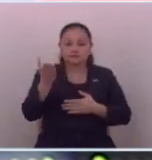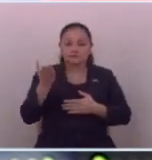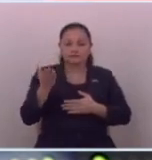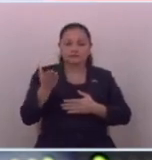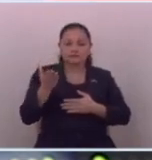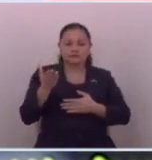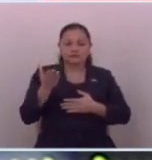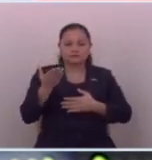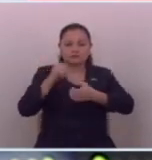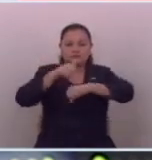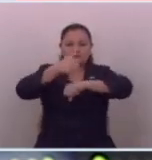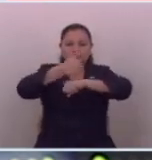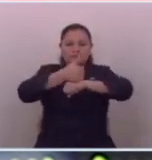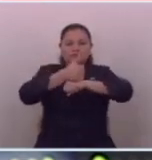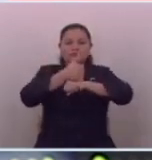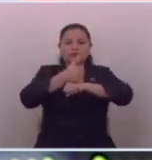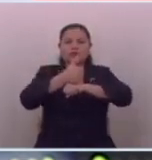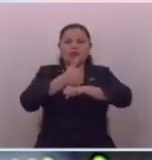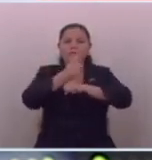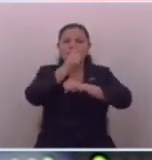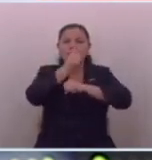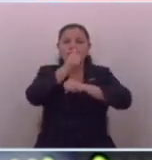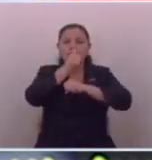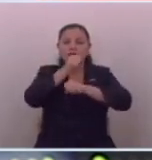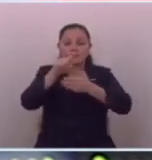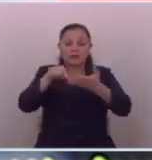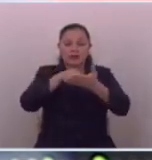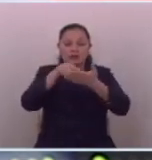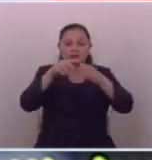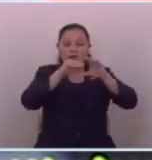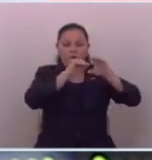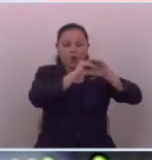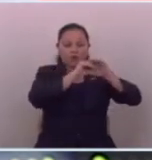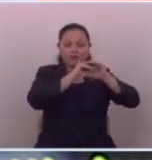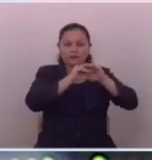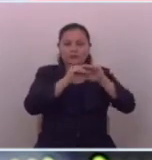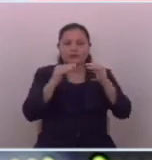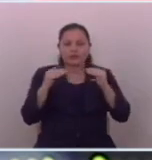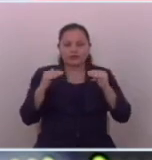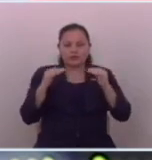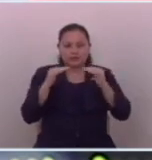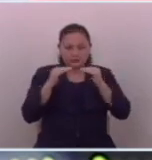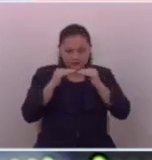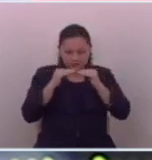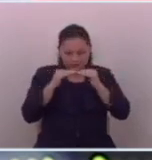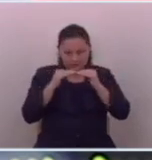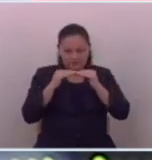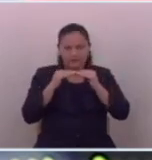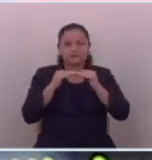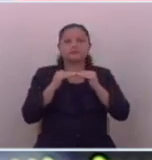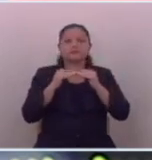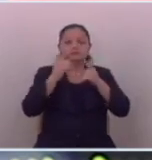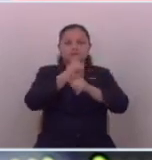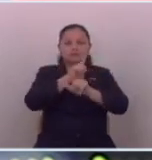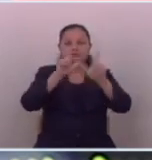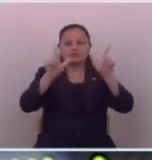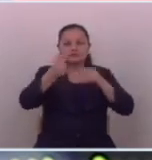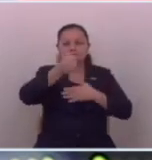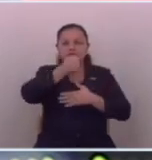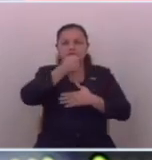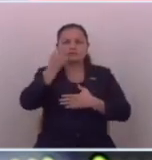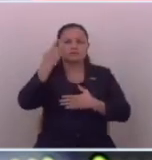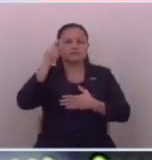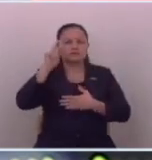declaran bajo reserva pero también la libertad de prensa